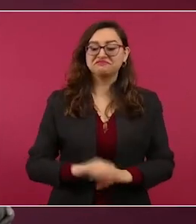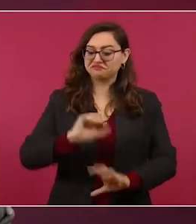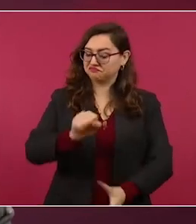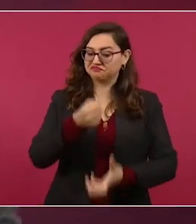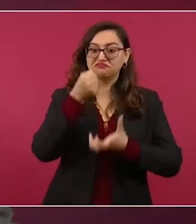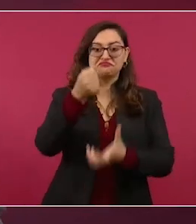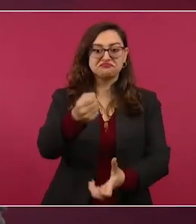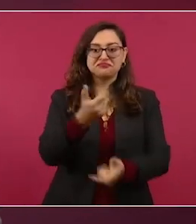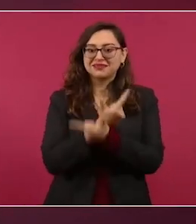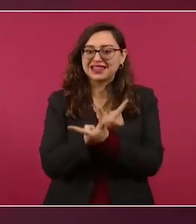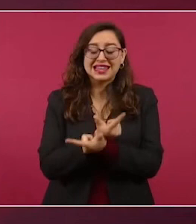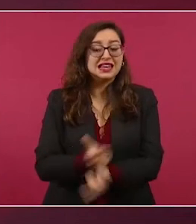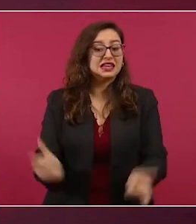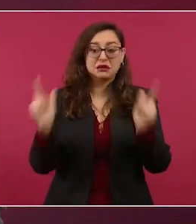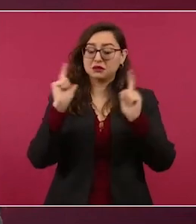O sea,